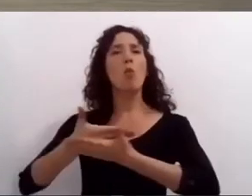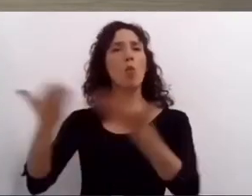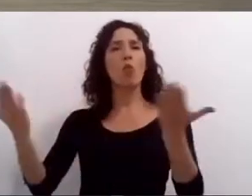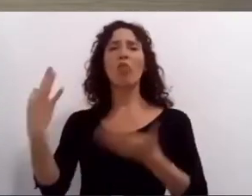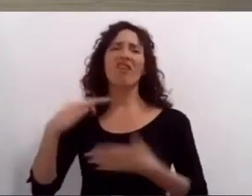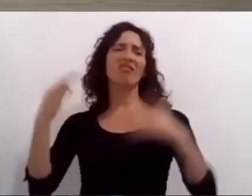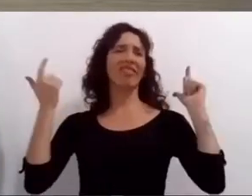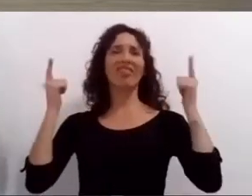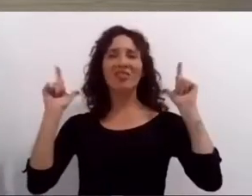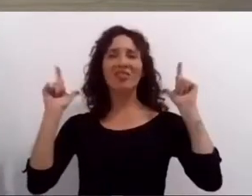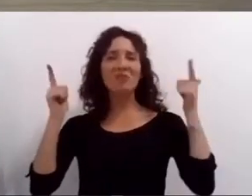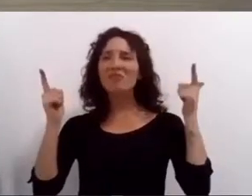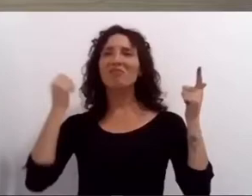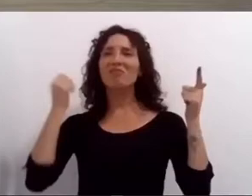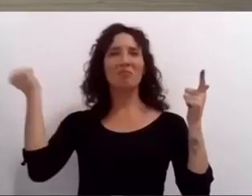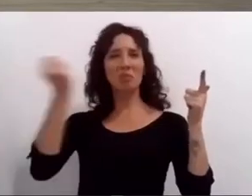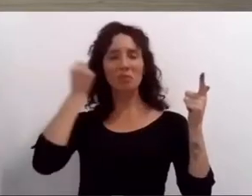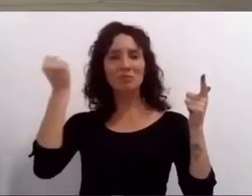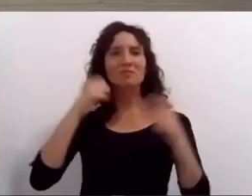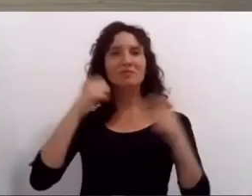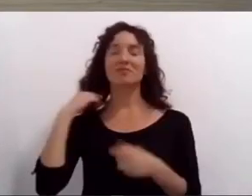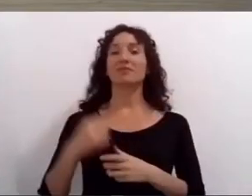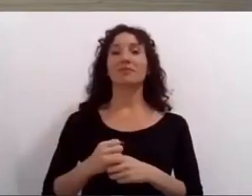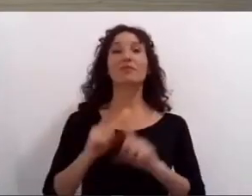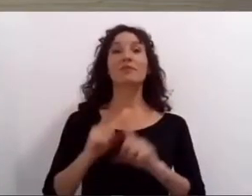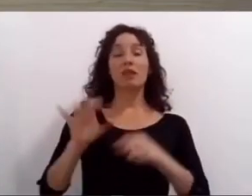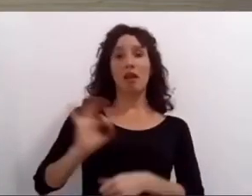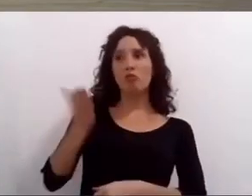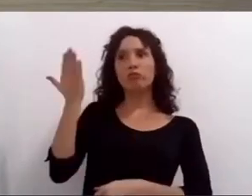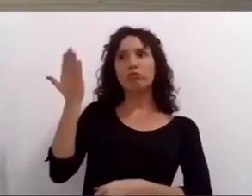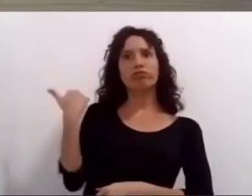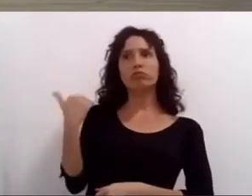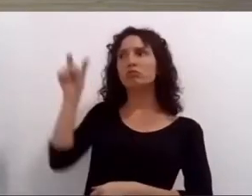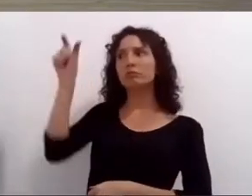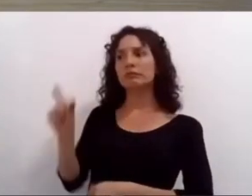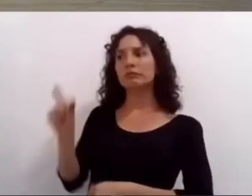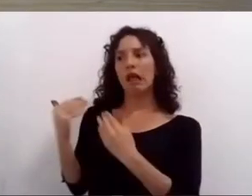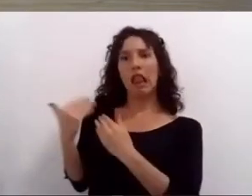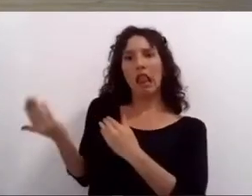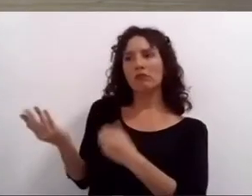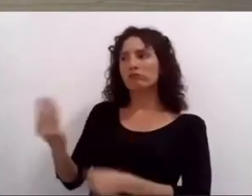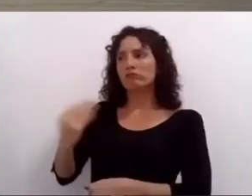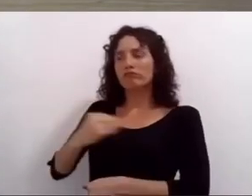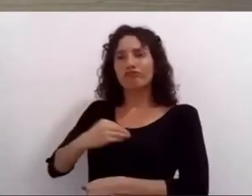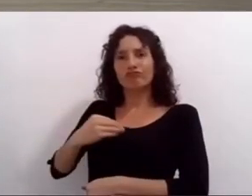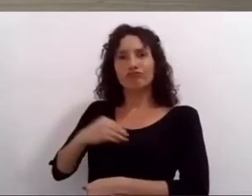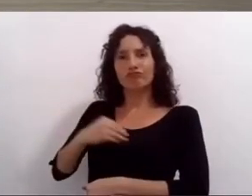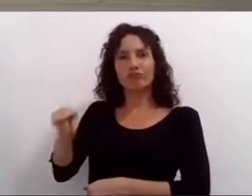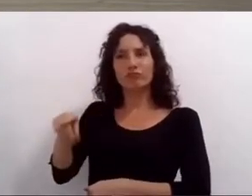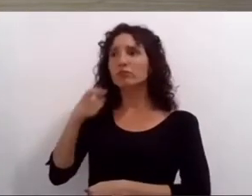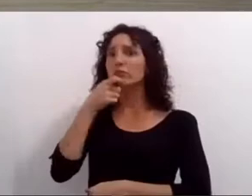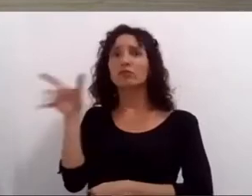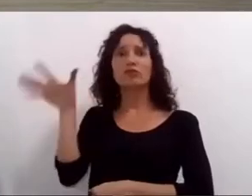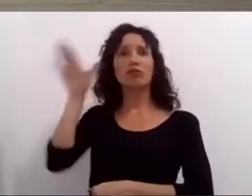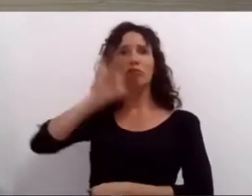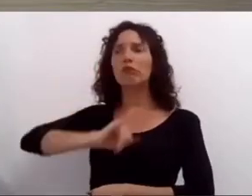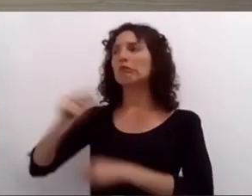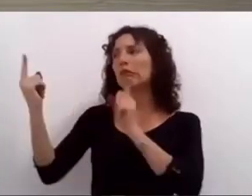nos recordó el valor de confiar en el otro de quien tengo al lado con quienes convivimos diariamente